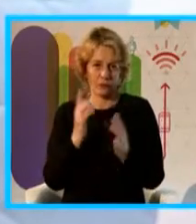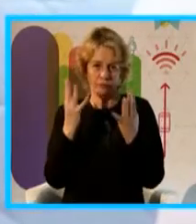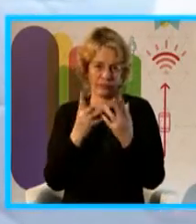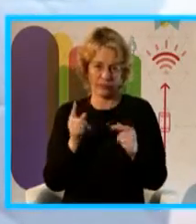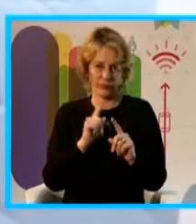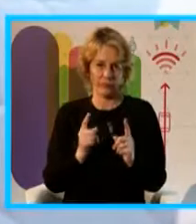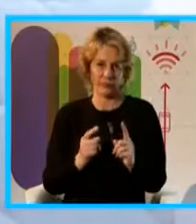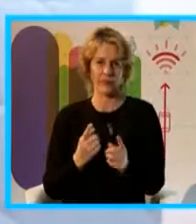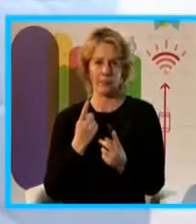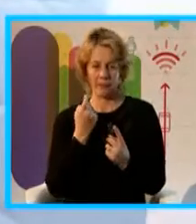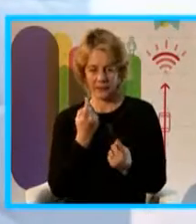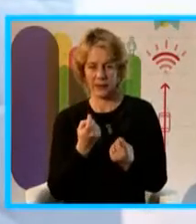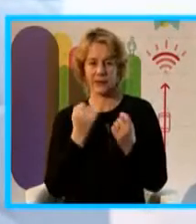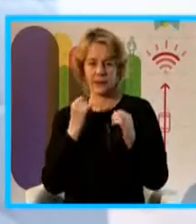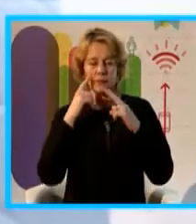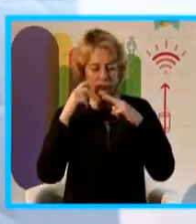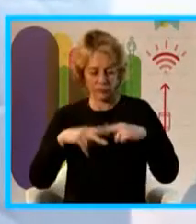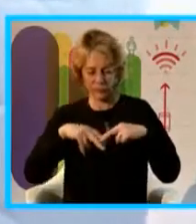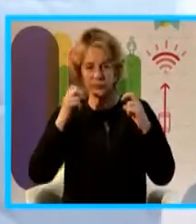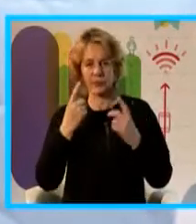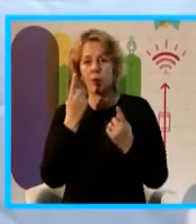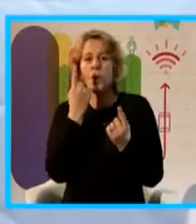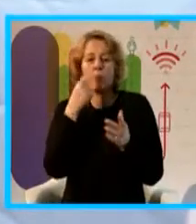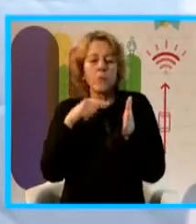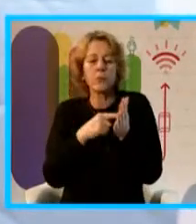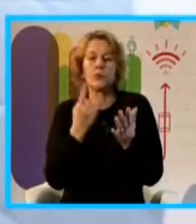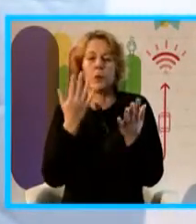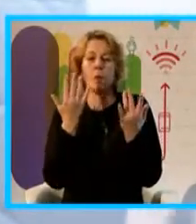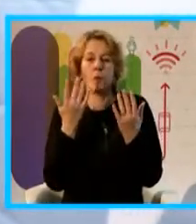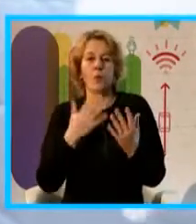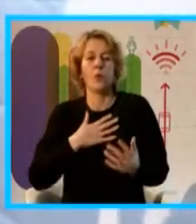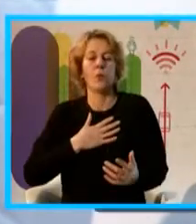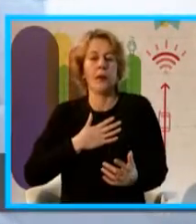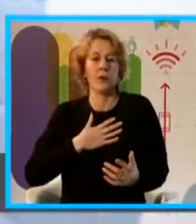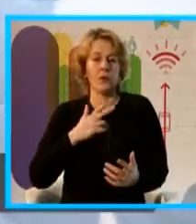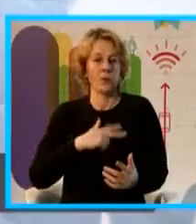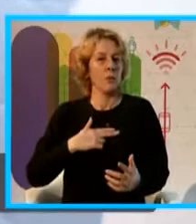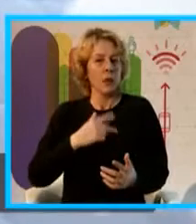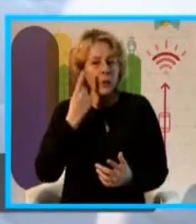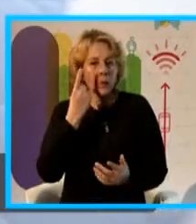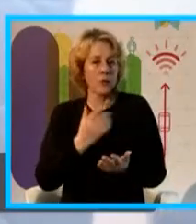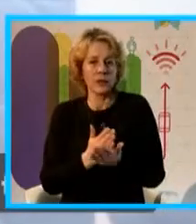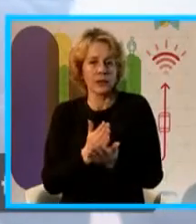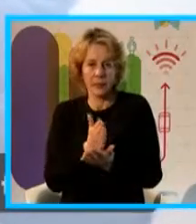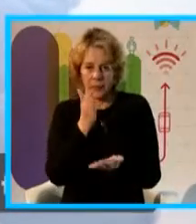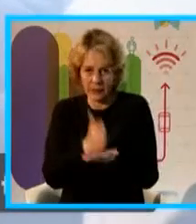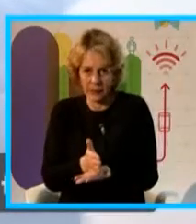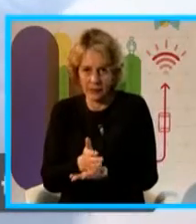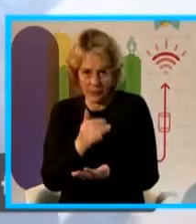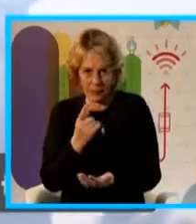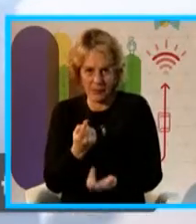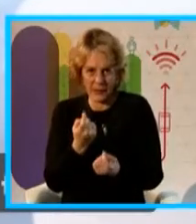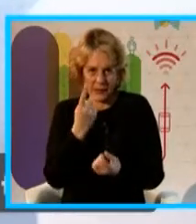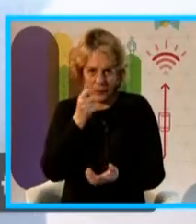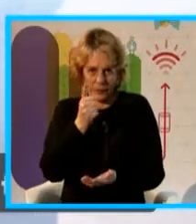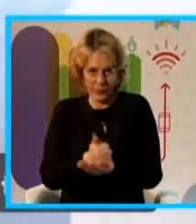análisis humano que dice este dato es válido y este dato no lo es. Entonces, siempre tiene que haber una interfase humana que